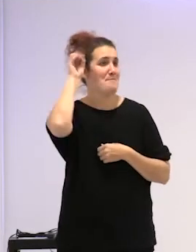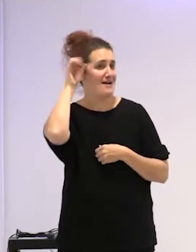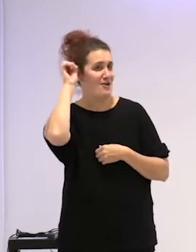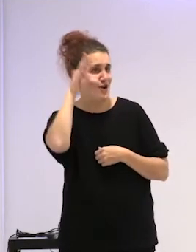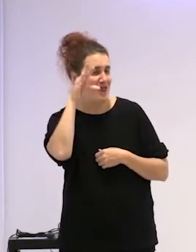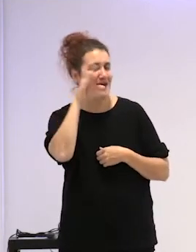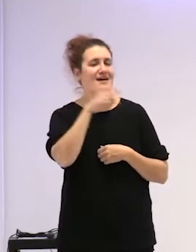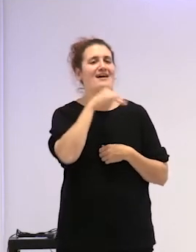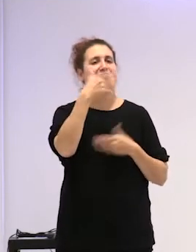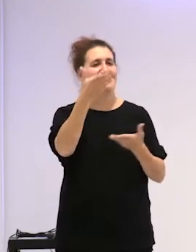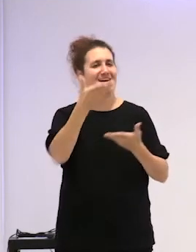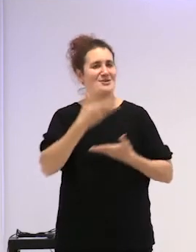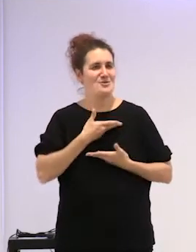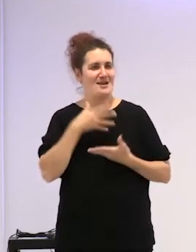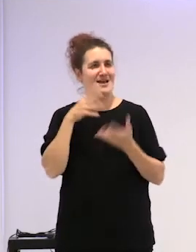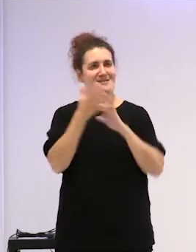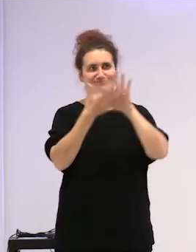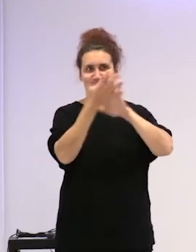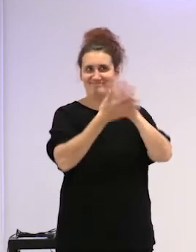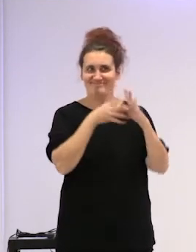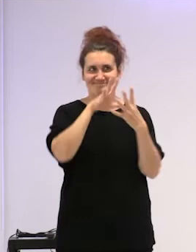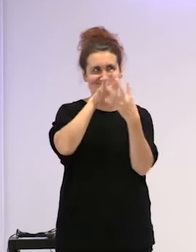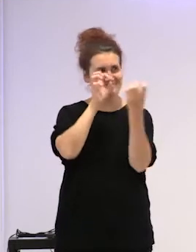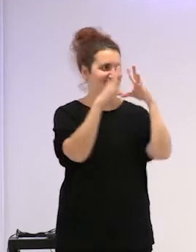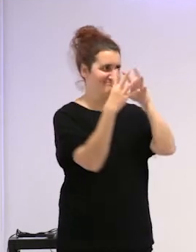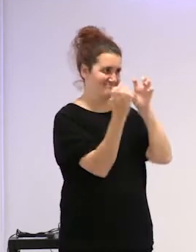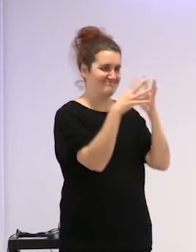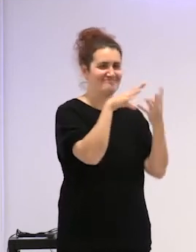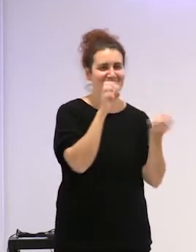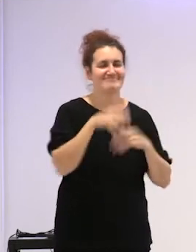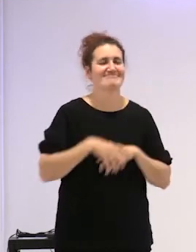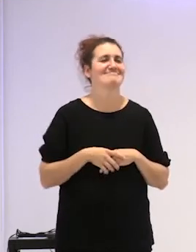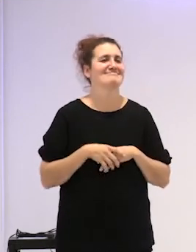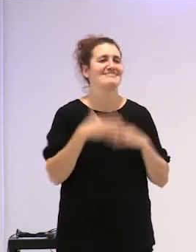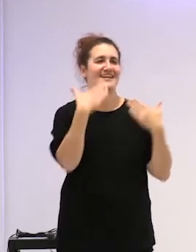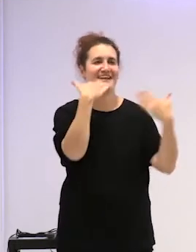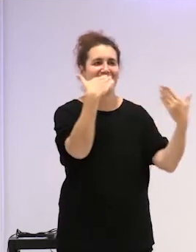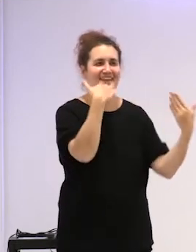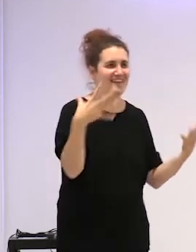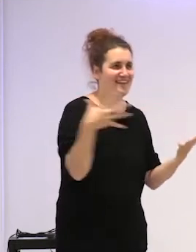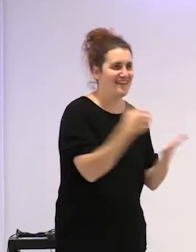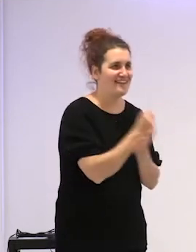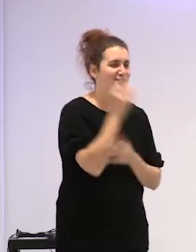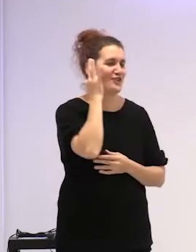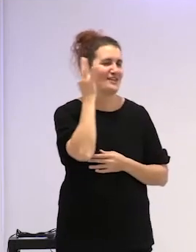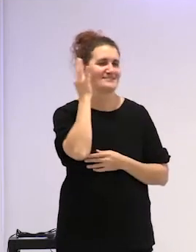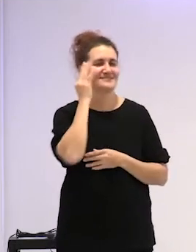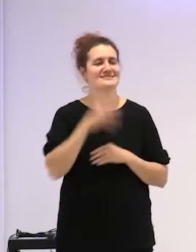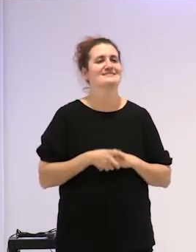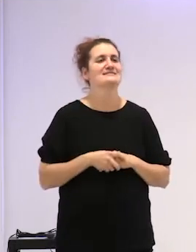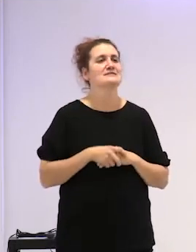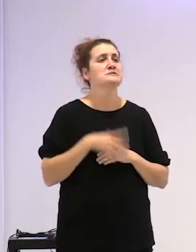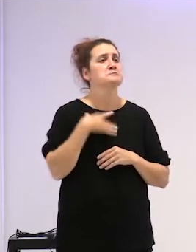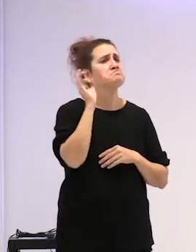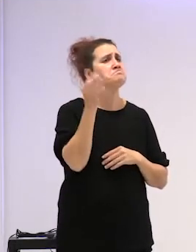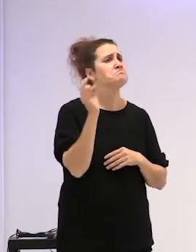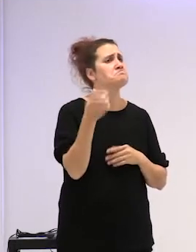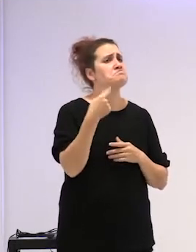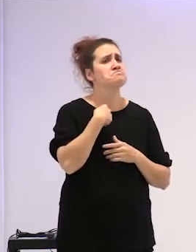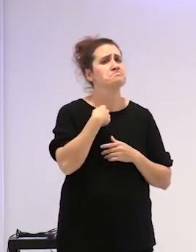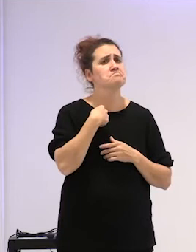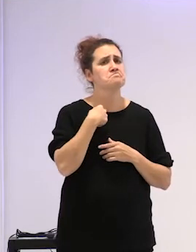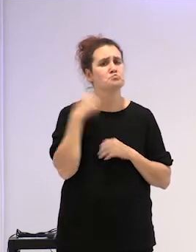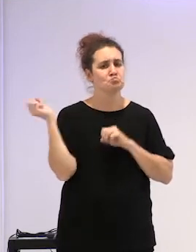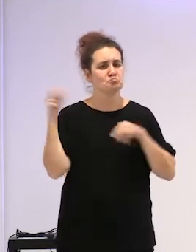nos ayudan a entendernos. En fin, gracias a todas. La verdad es que yo siempre vengo